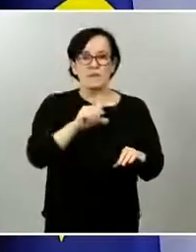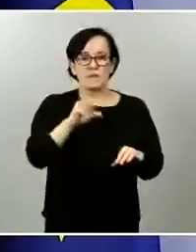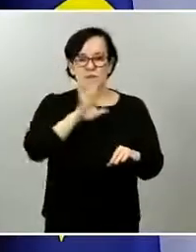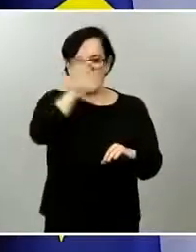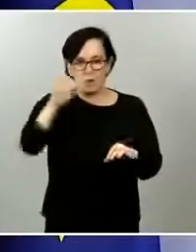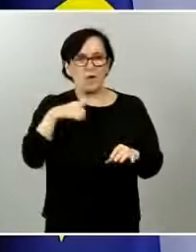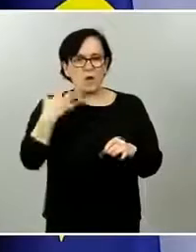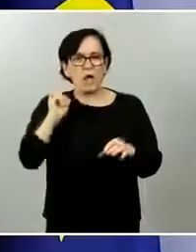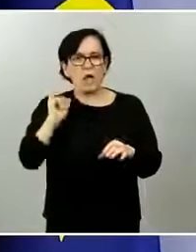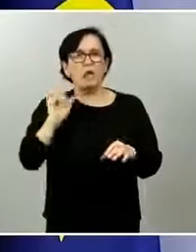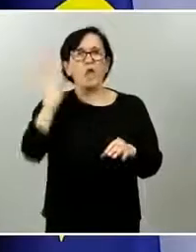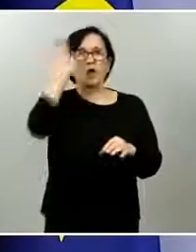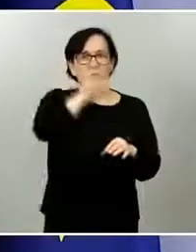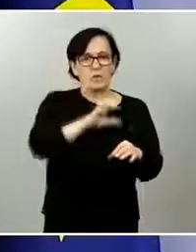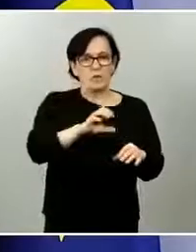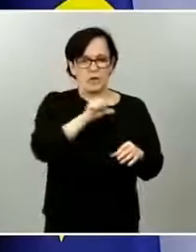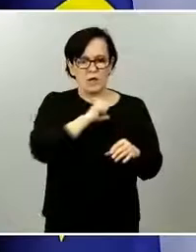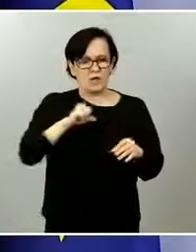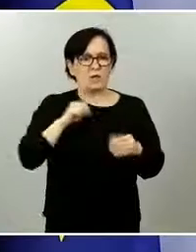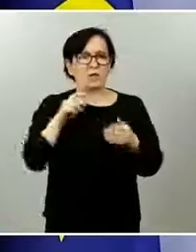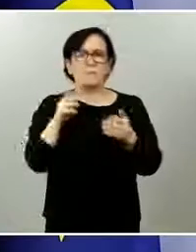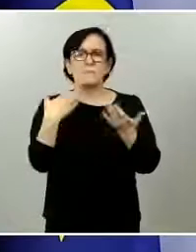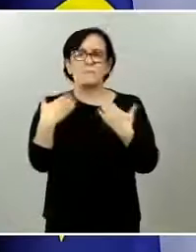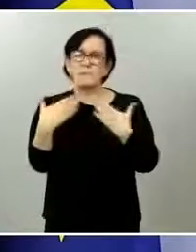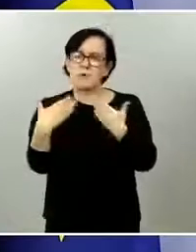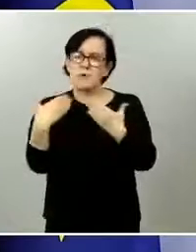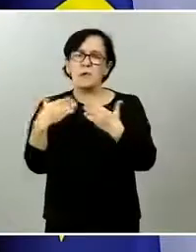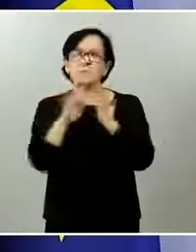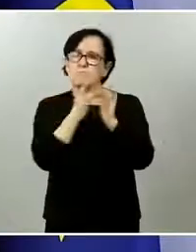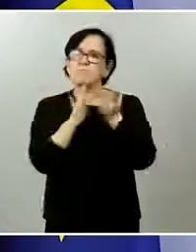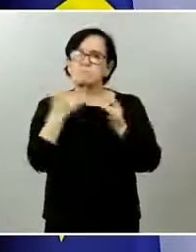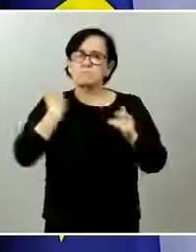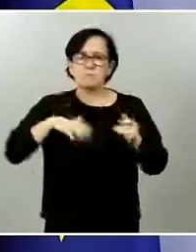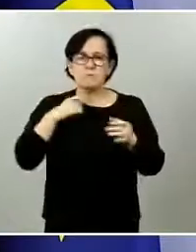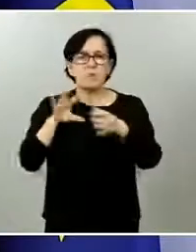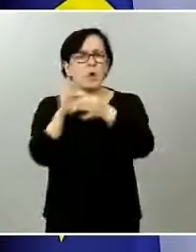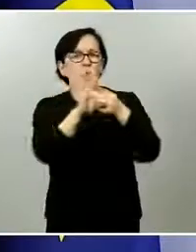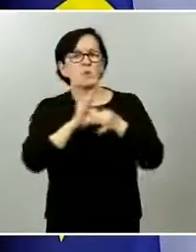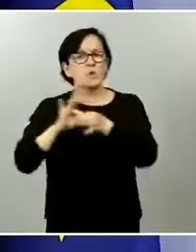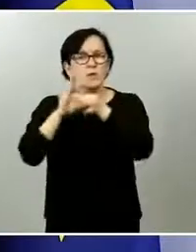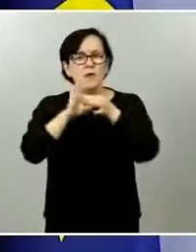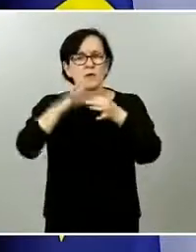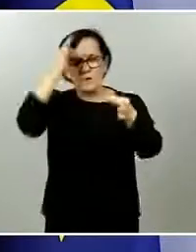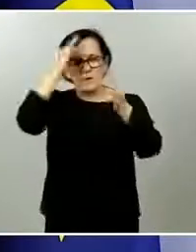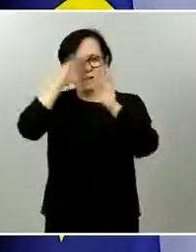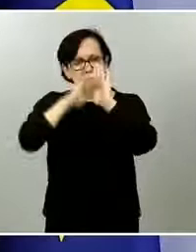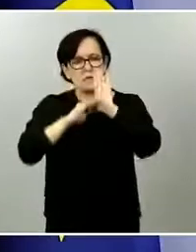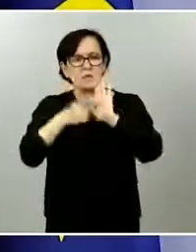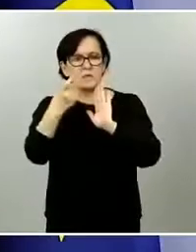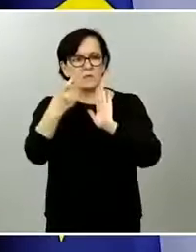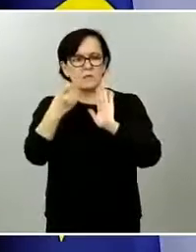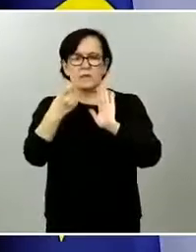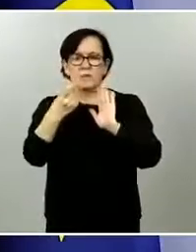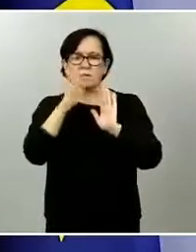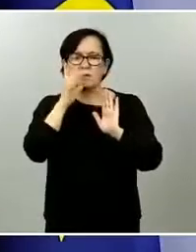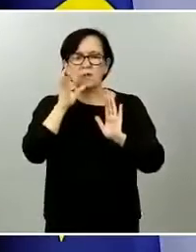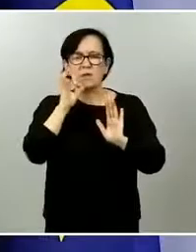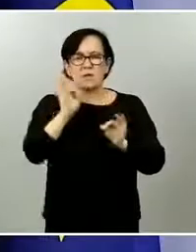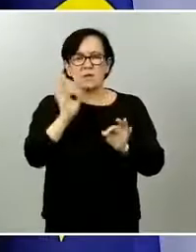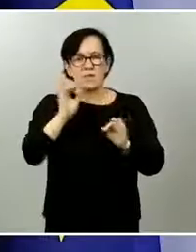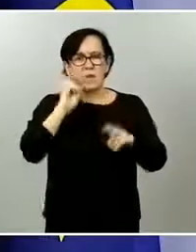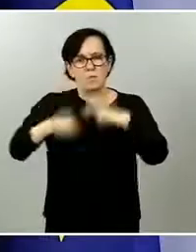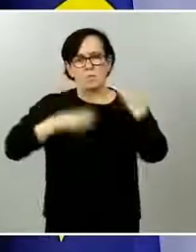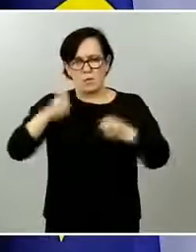utilidad si se aplican en el conjunto de territorio de toda España y en otros países europeos y en ese sentido sí que hemos hablado con las comunidades